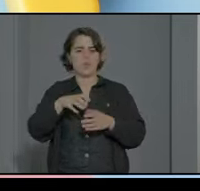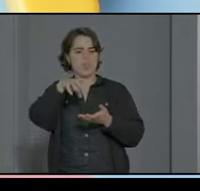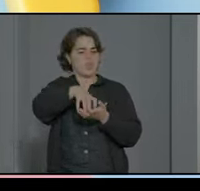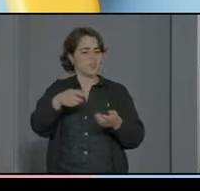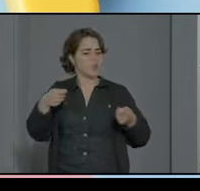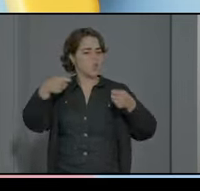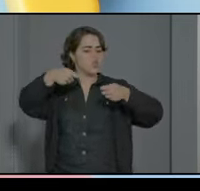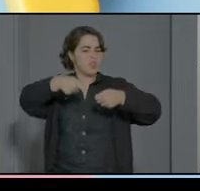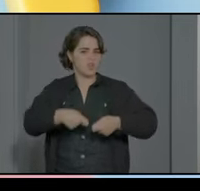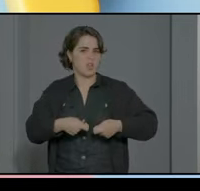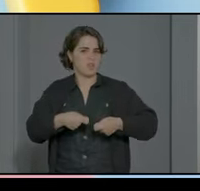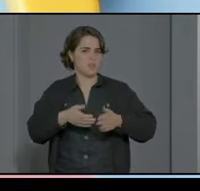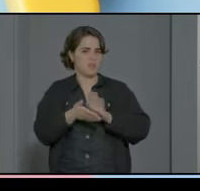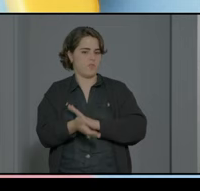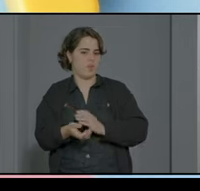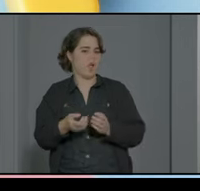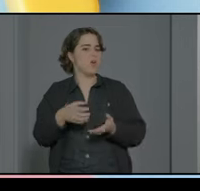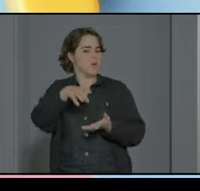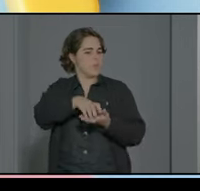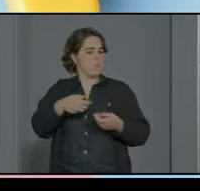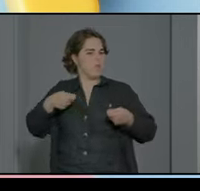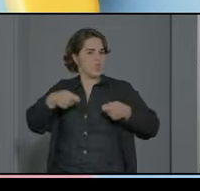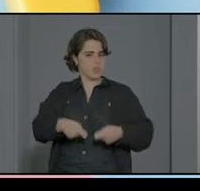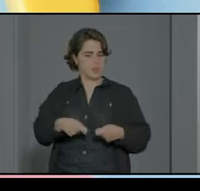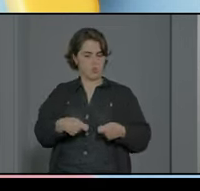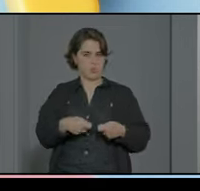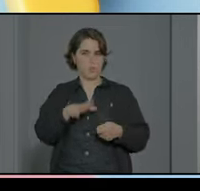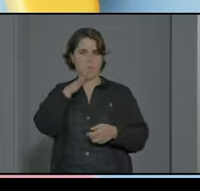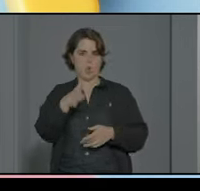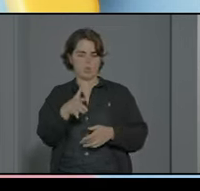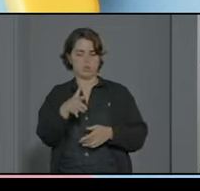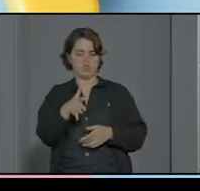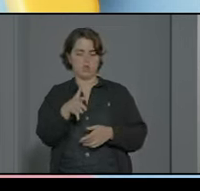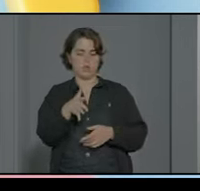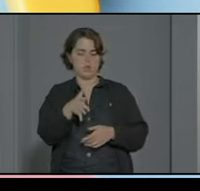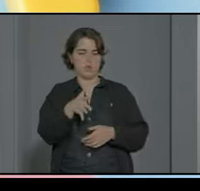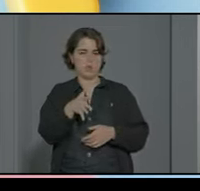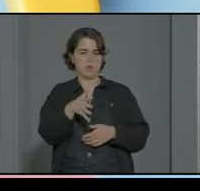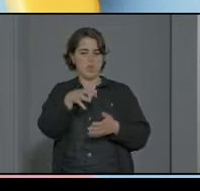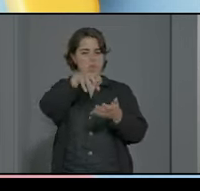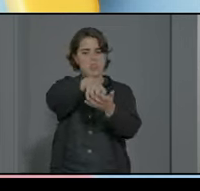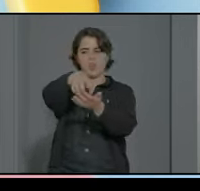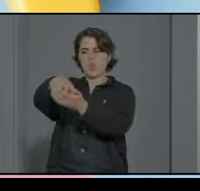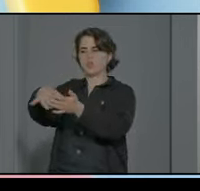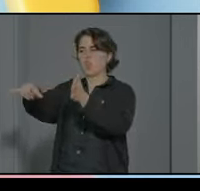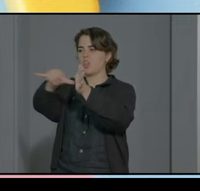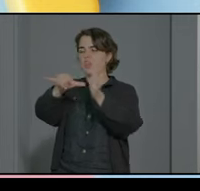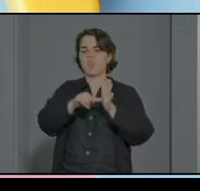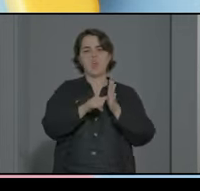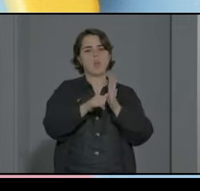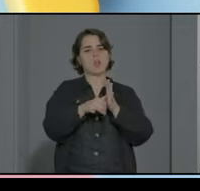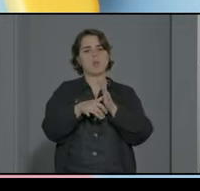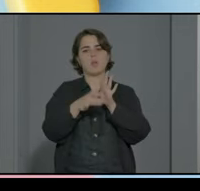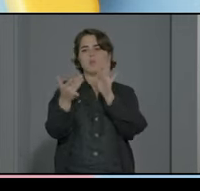y estamos en un centro concertado entonces hay que cuidar muy mucho las relaciones entre los centros no queremos generar